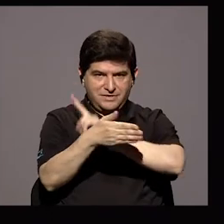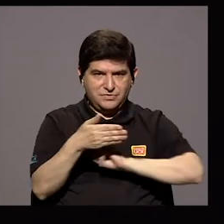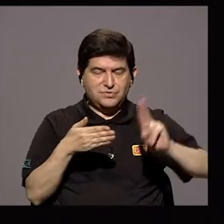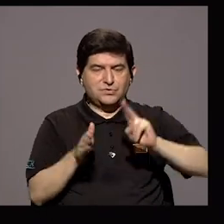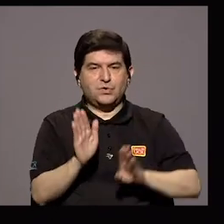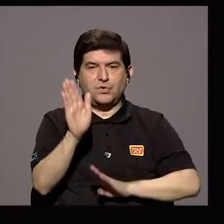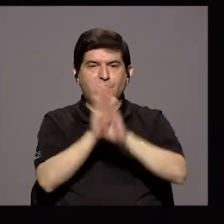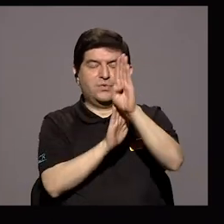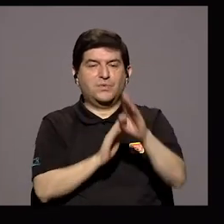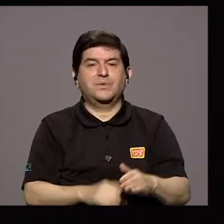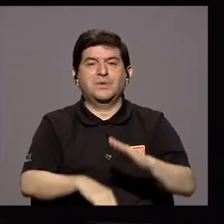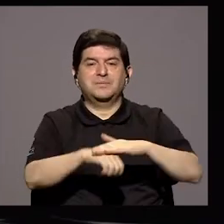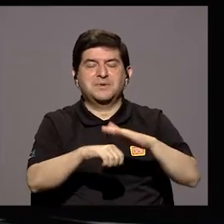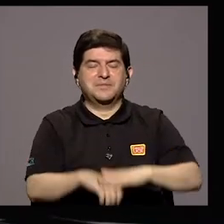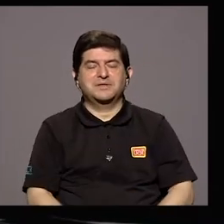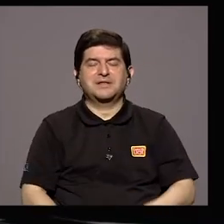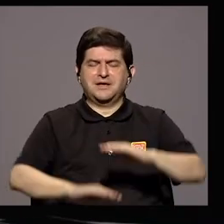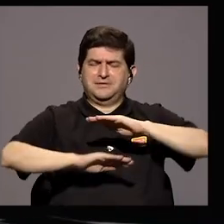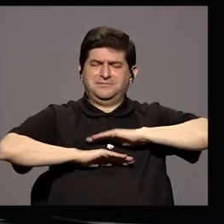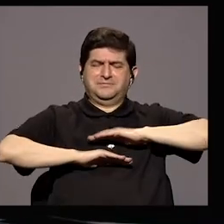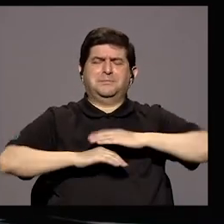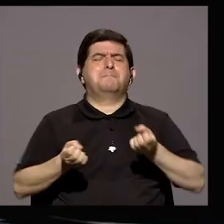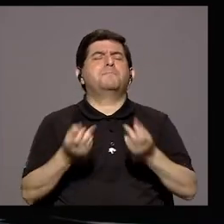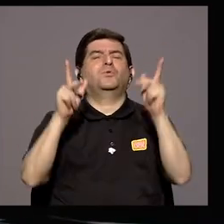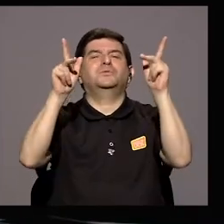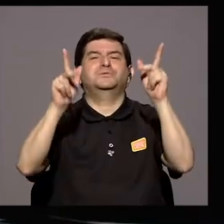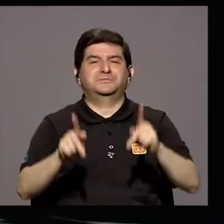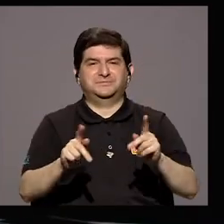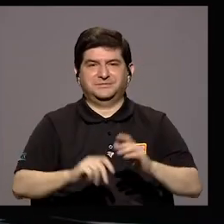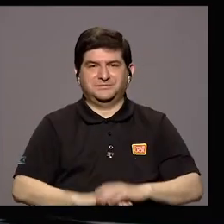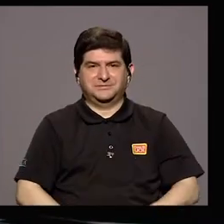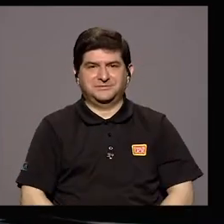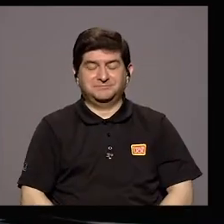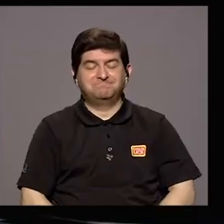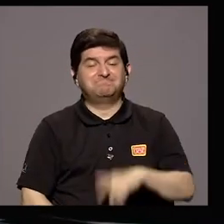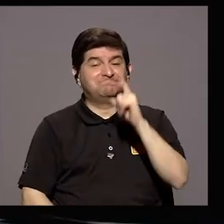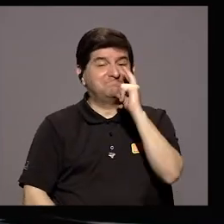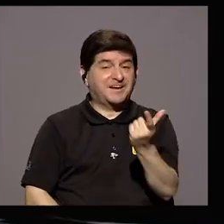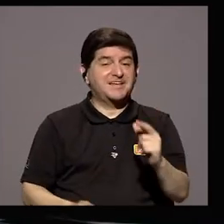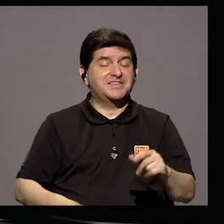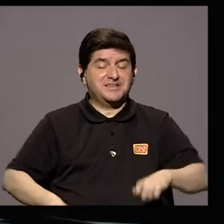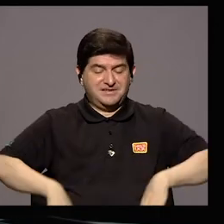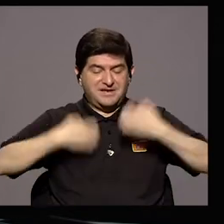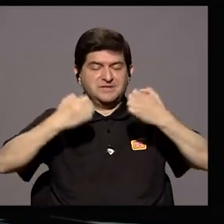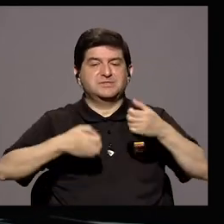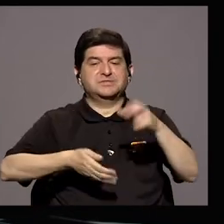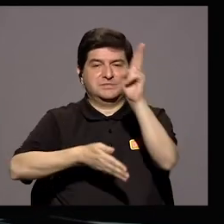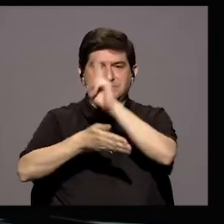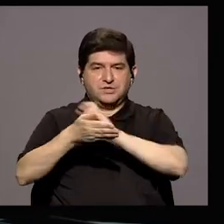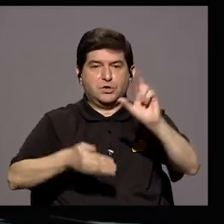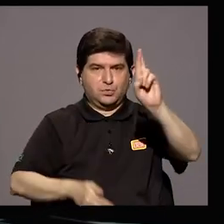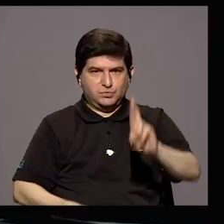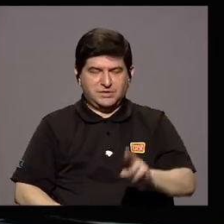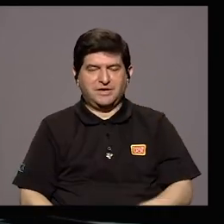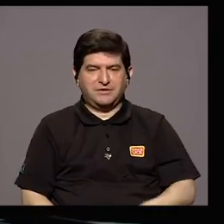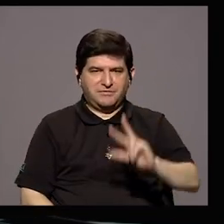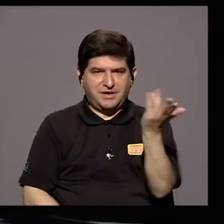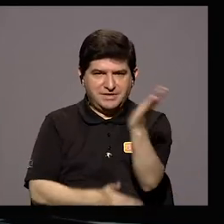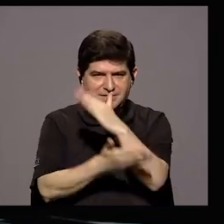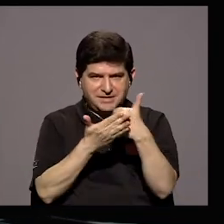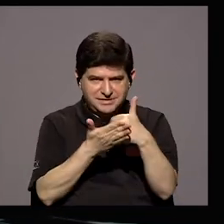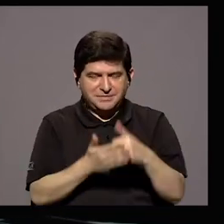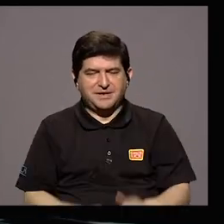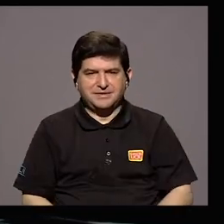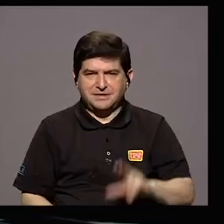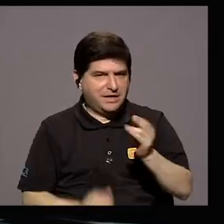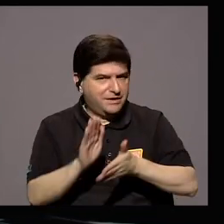Proyectos Que La Universidad Desarrolla Son Los Que Hacen La Autorealización De Muchas Muchas Personas Que Dicha Que Existe Universidad De Costa Rica Nos Queda